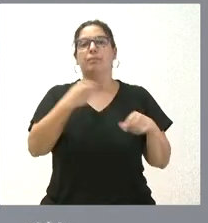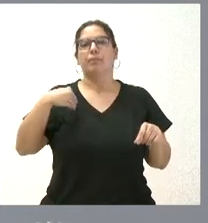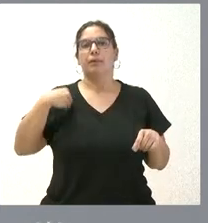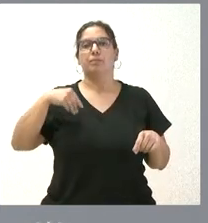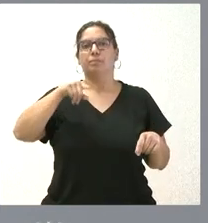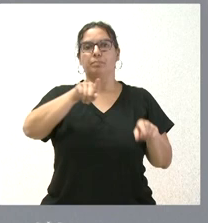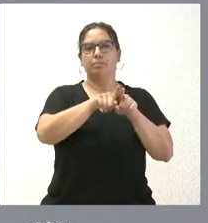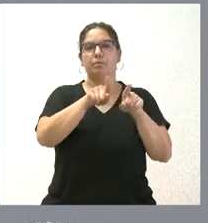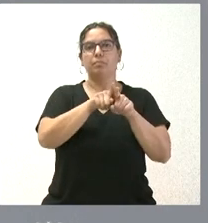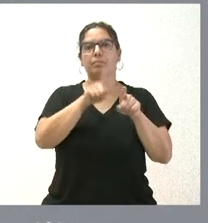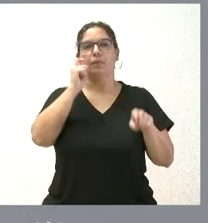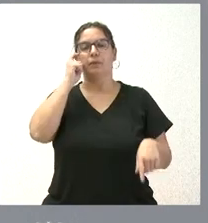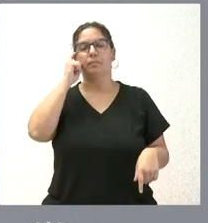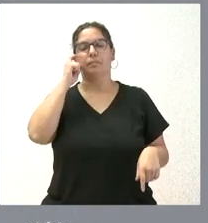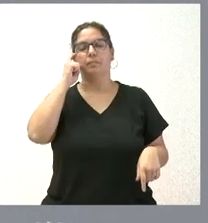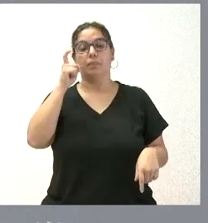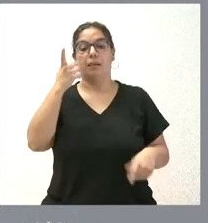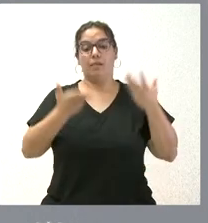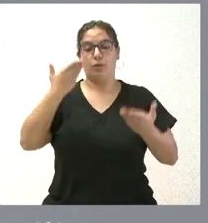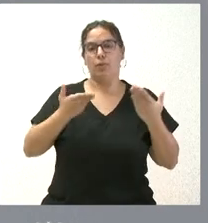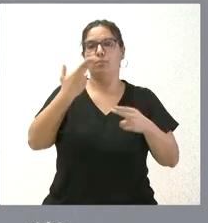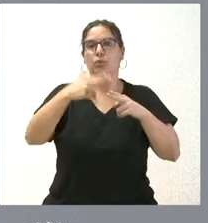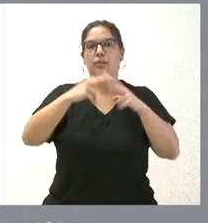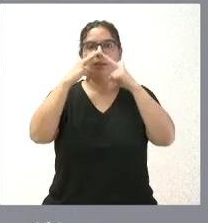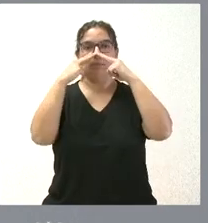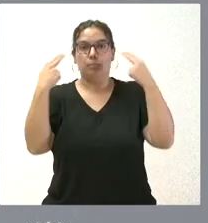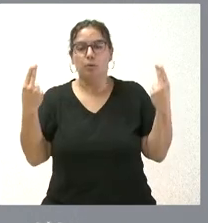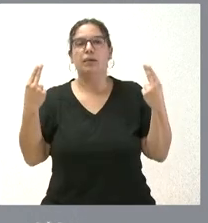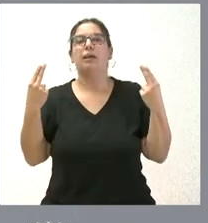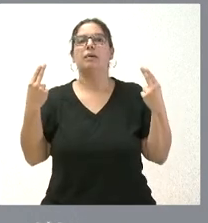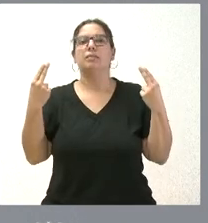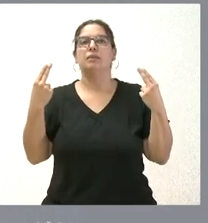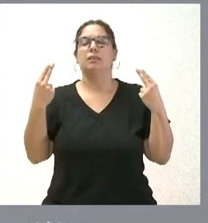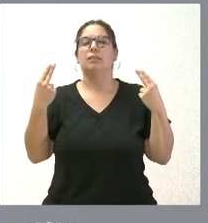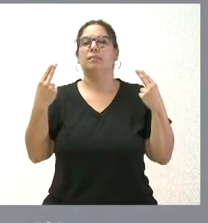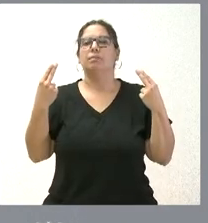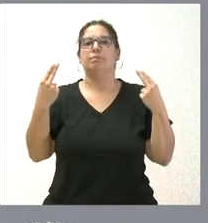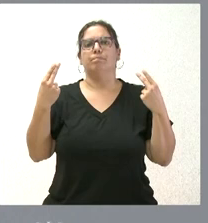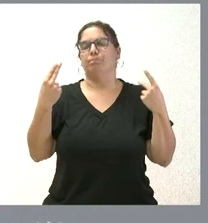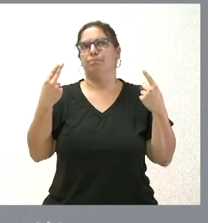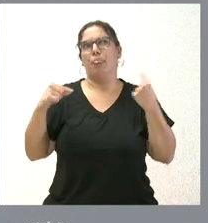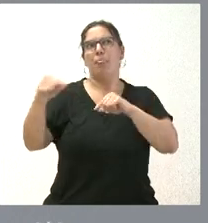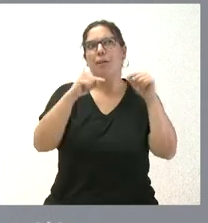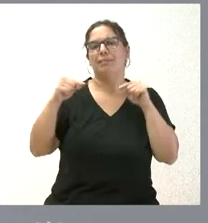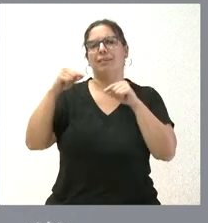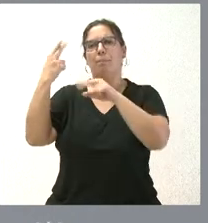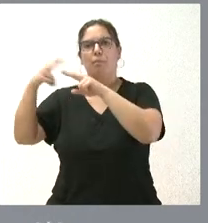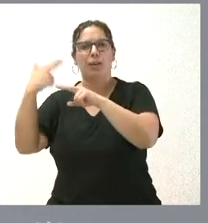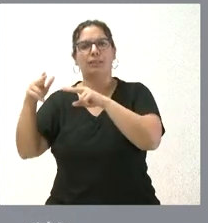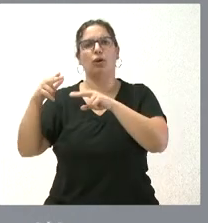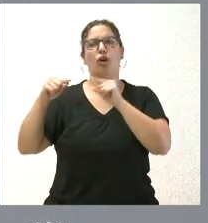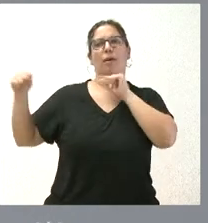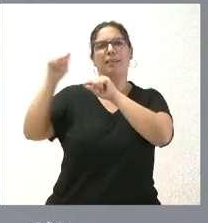de este tipo de evaluaciones de políticas públicas no sea el debate político o el debate parlamentario, que tiene su propio cauce,